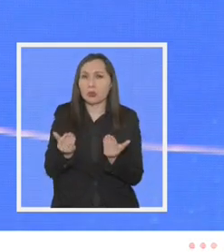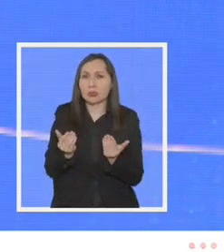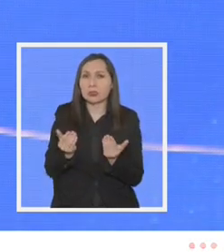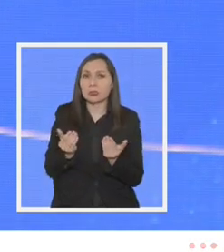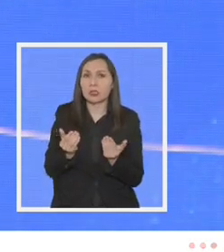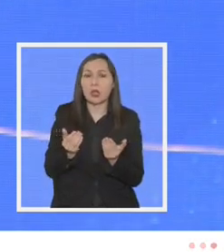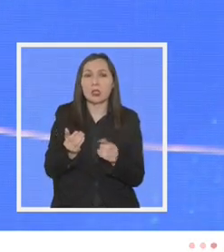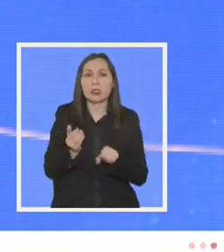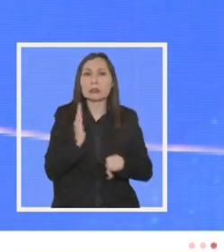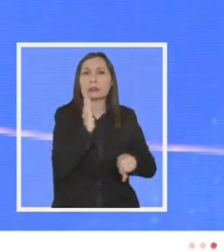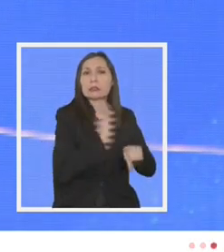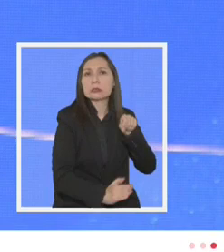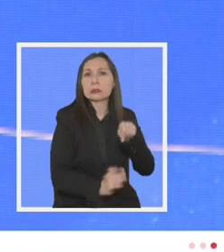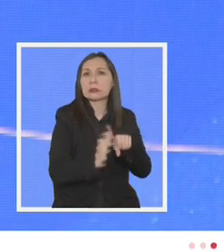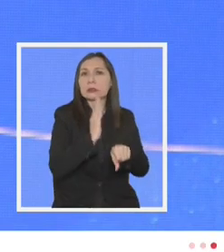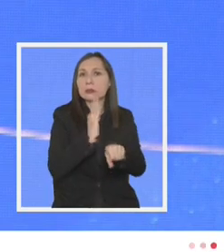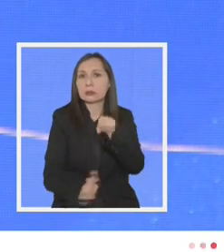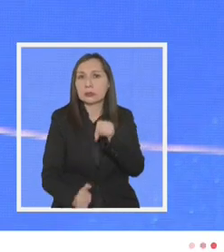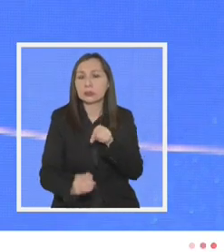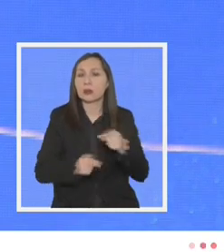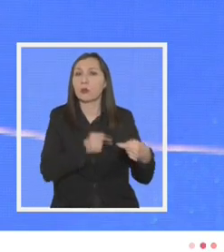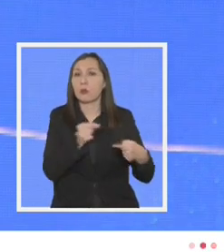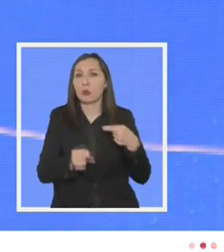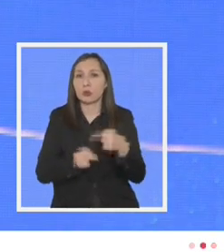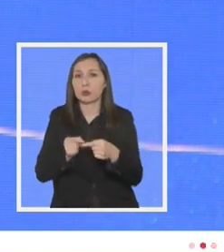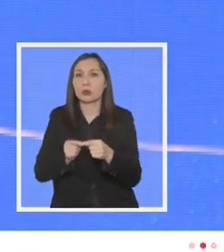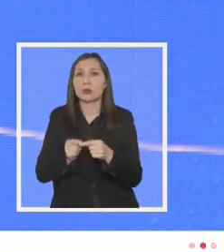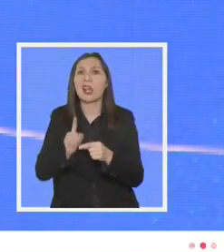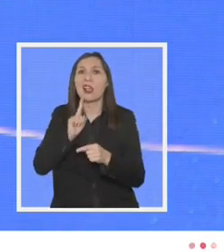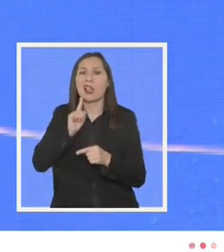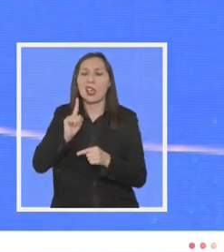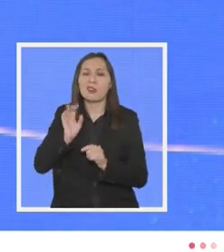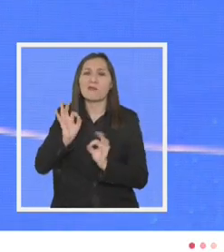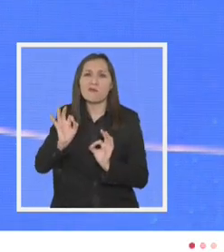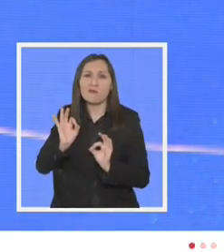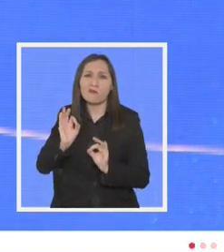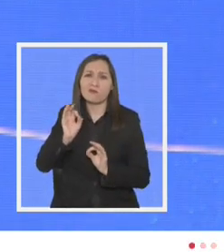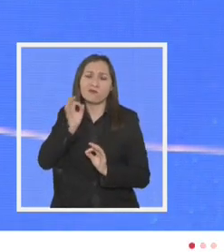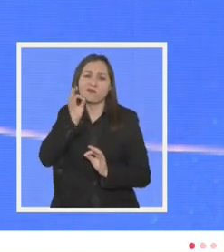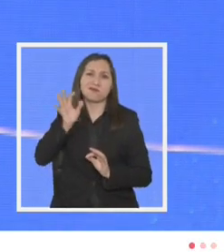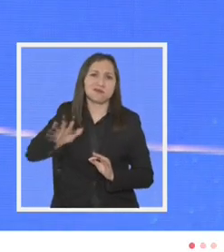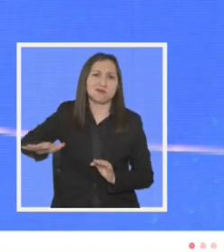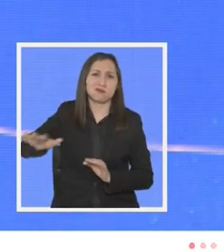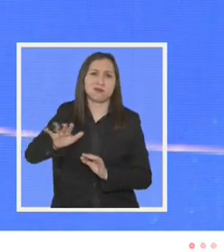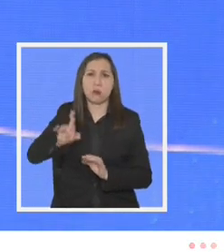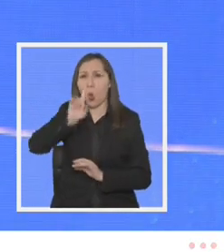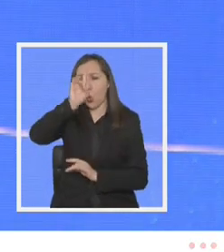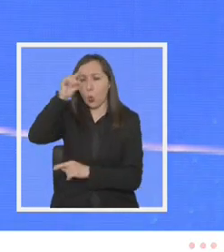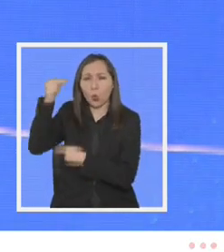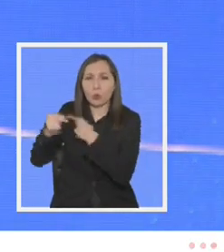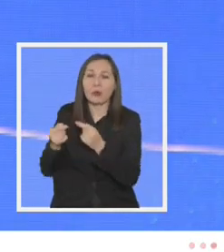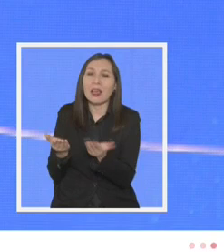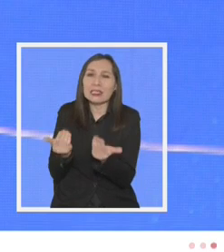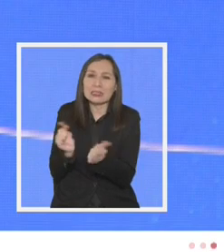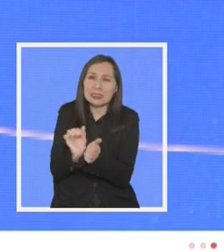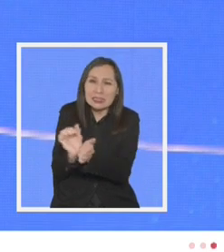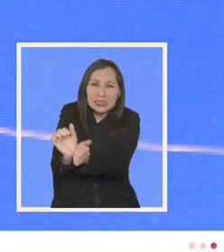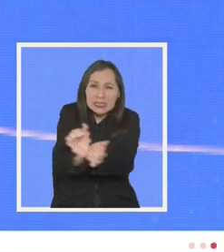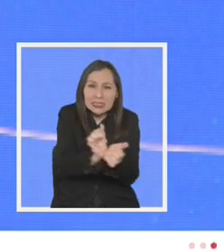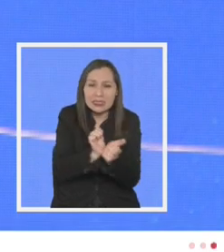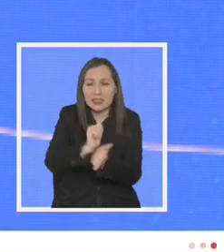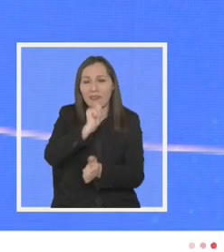destituir en ese proceso a las élites tradicionales cohesión social